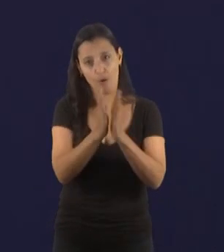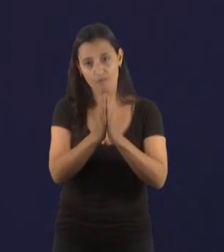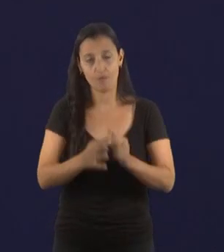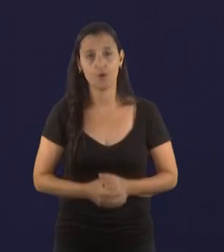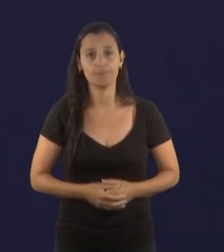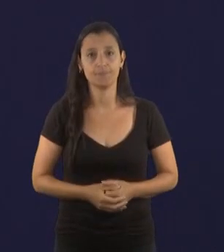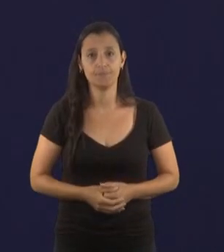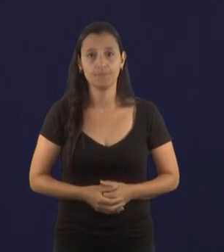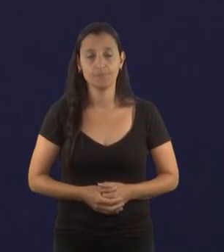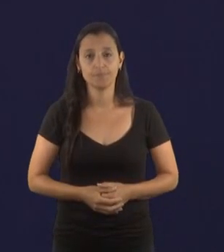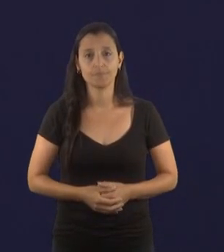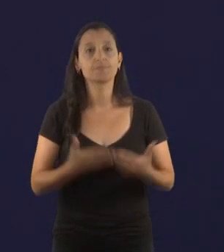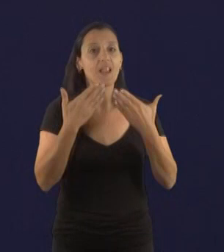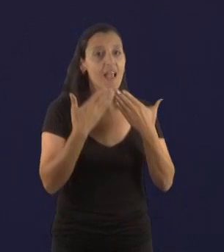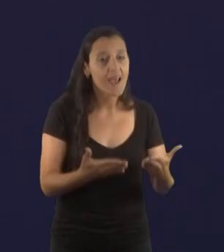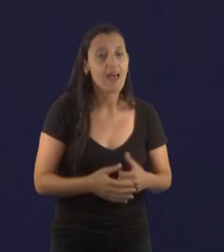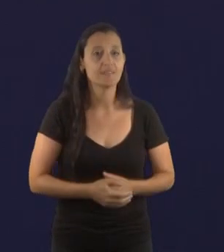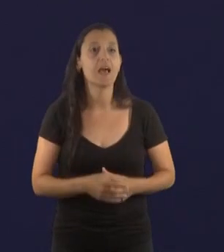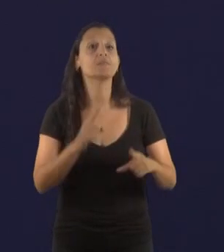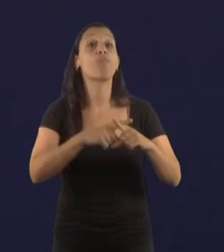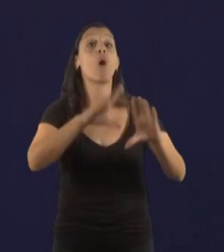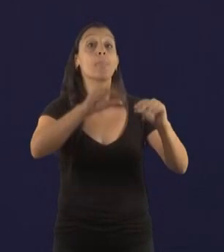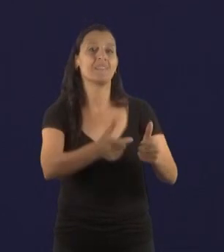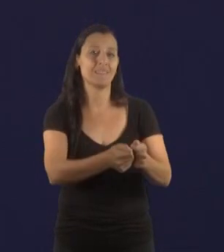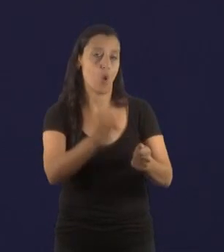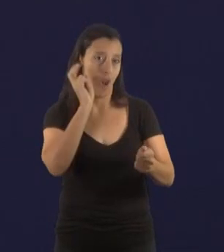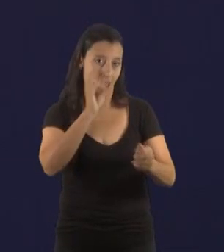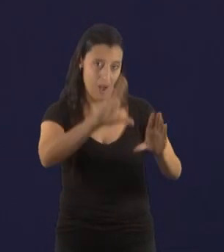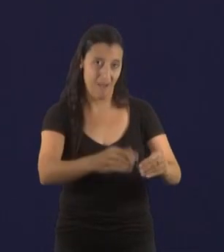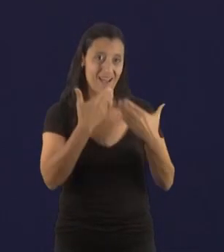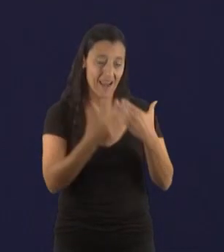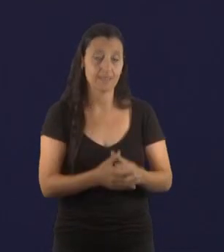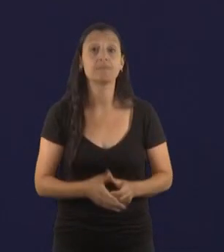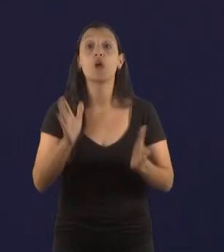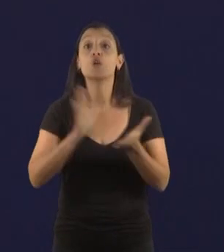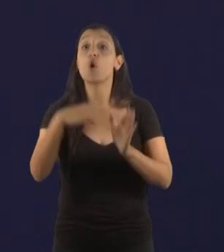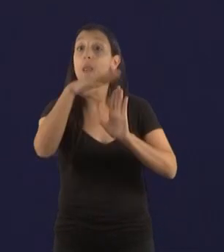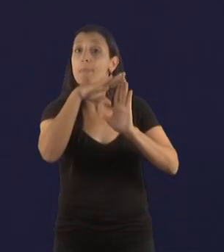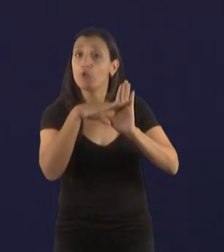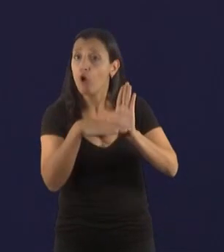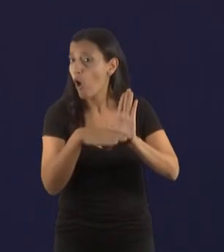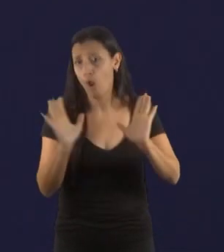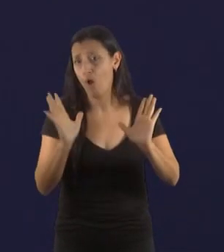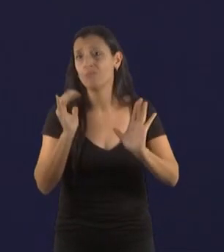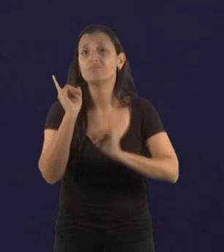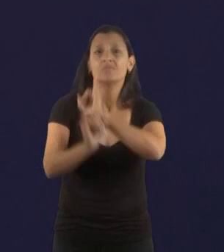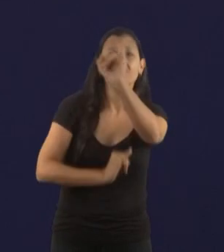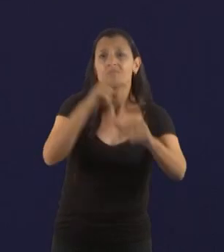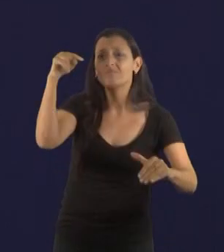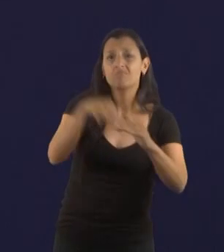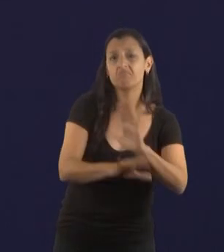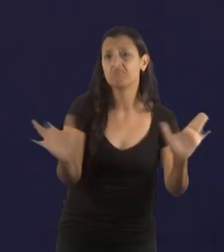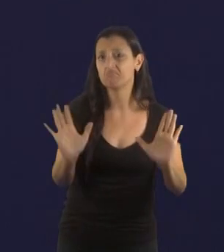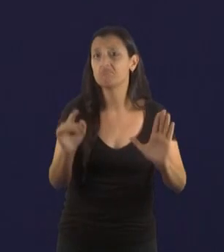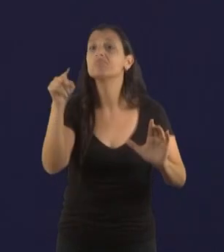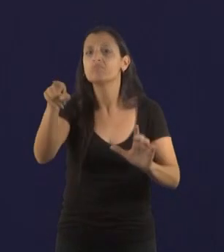Gracias, gracias por apagar el celular, el sonido. Con respecto al protocolo, no, no puedo darte ningún detalle precisamente porque es parte